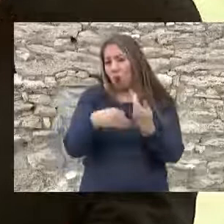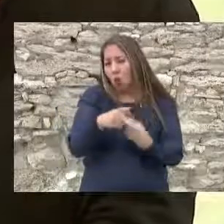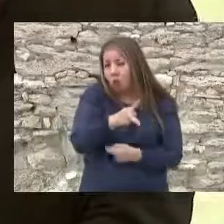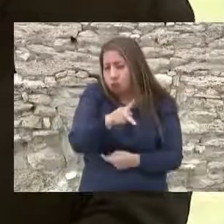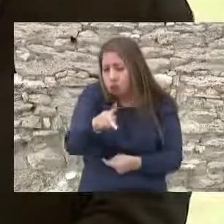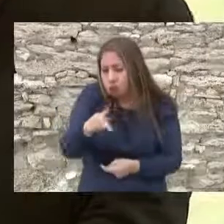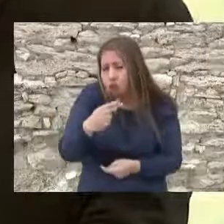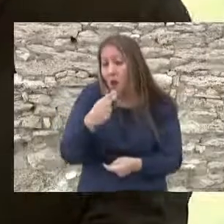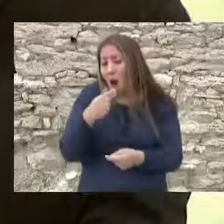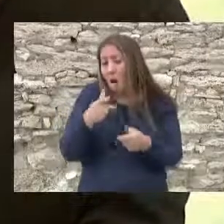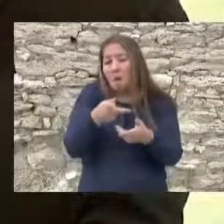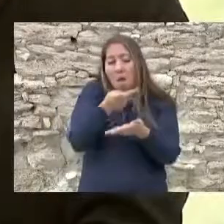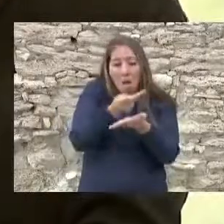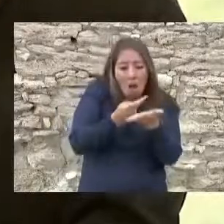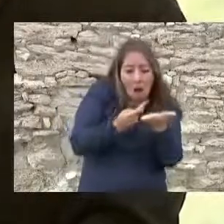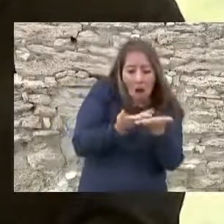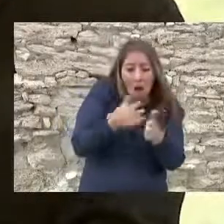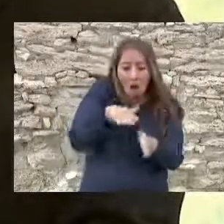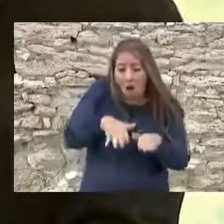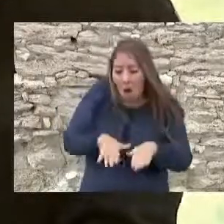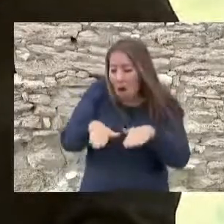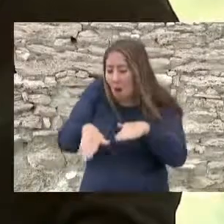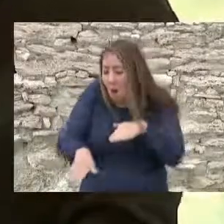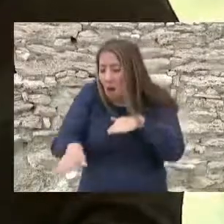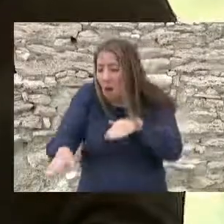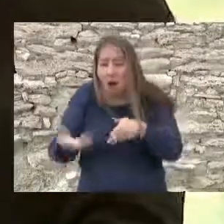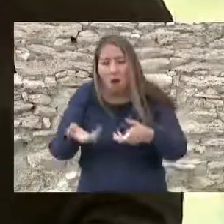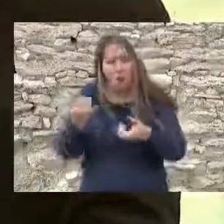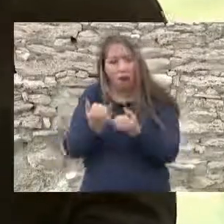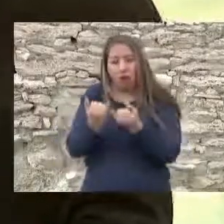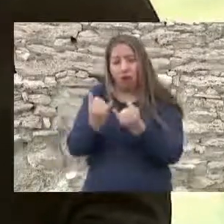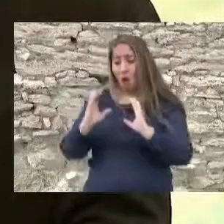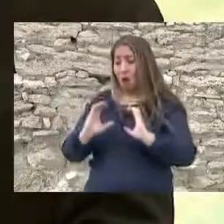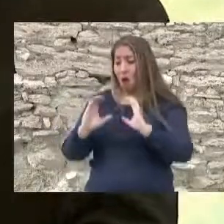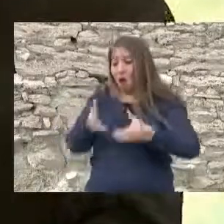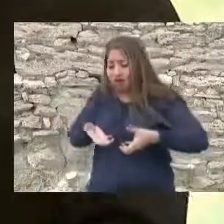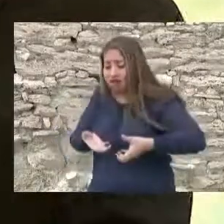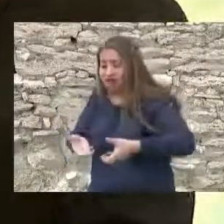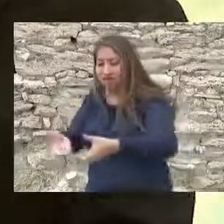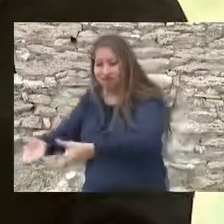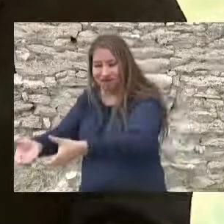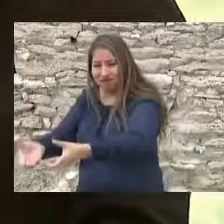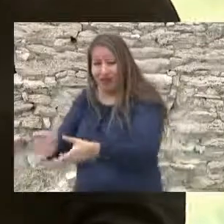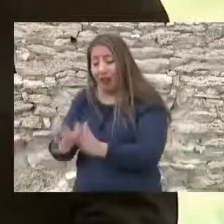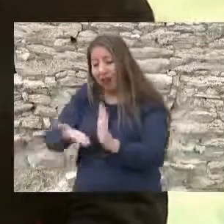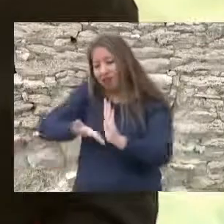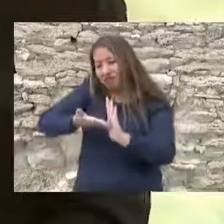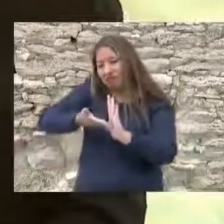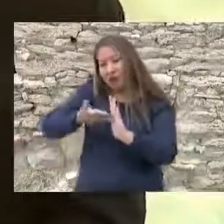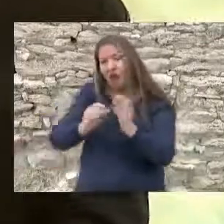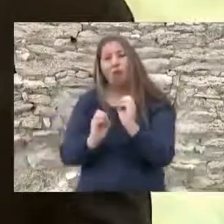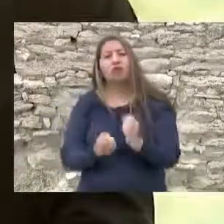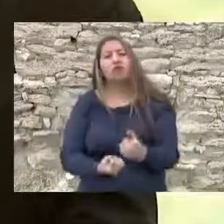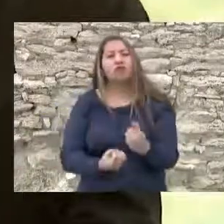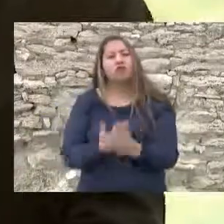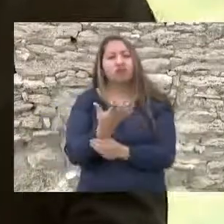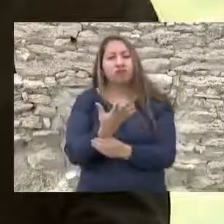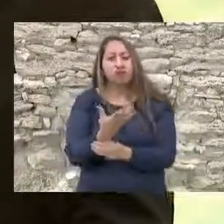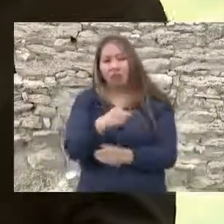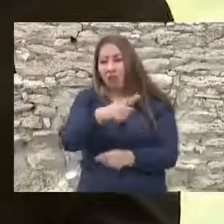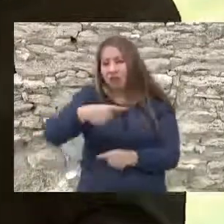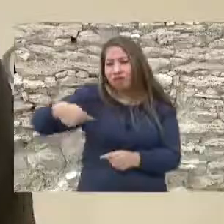amplios programas de pavimentación y conservación de caminos, así como a últimas fechas la construcción de nuevas instalaciones